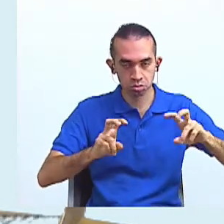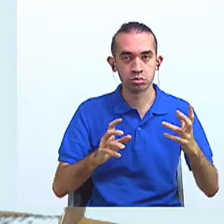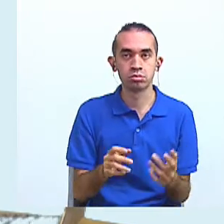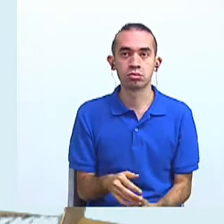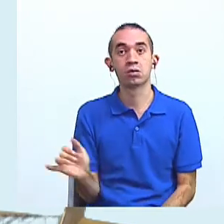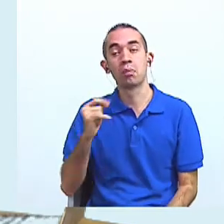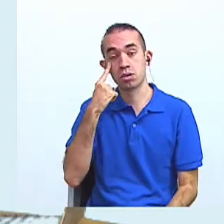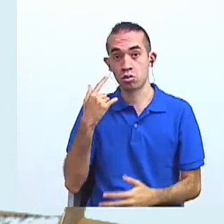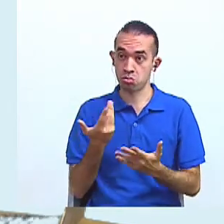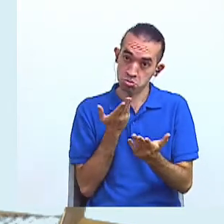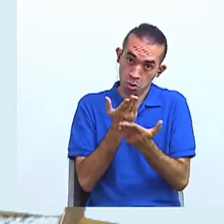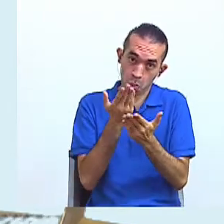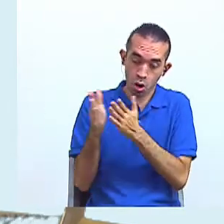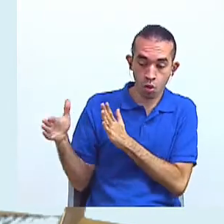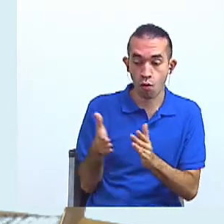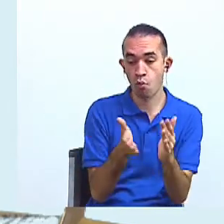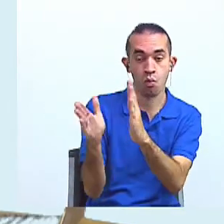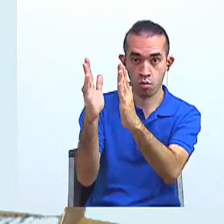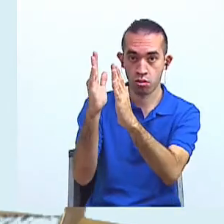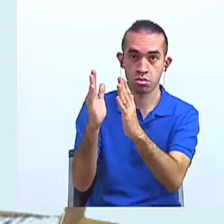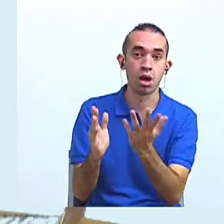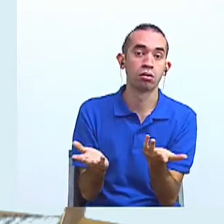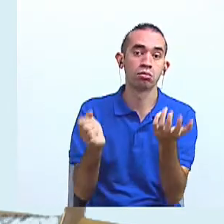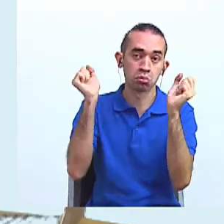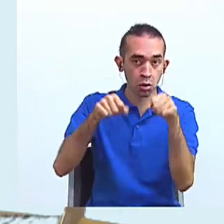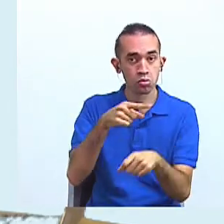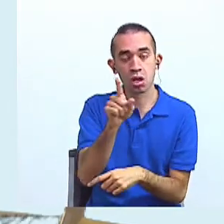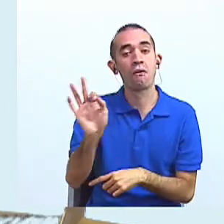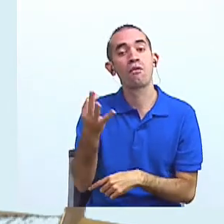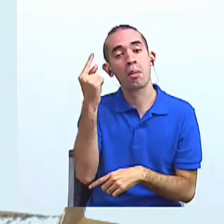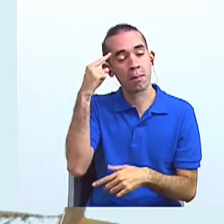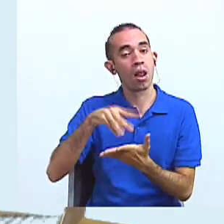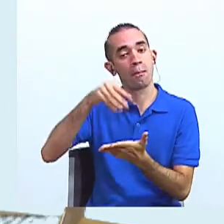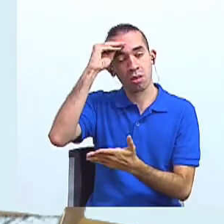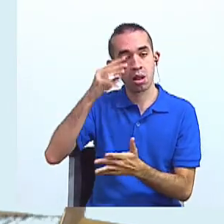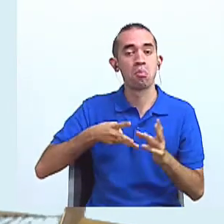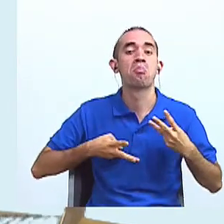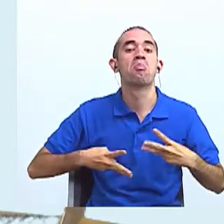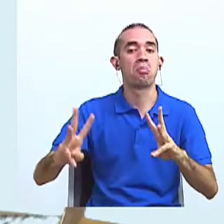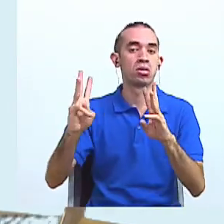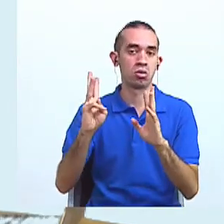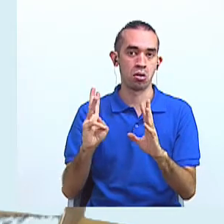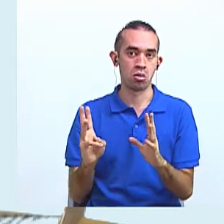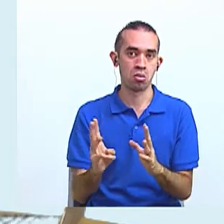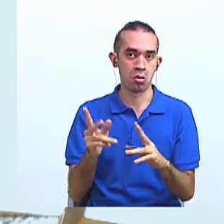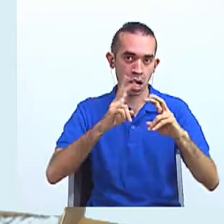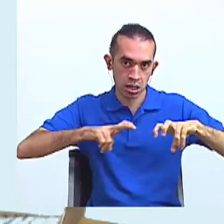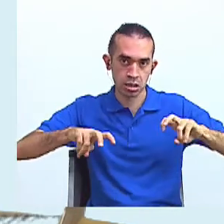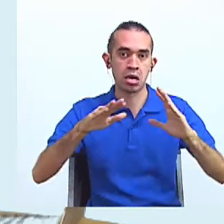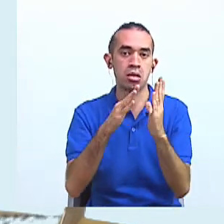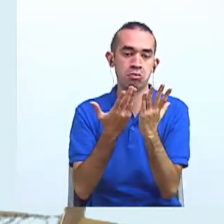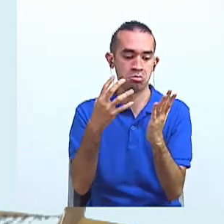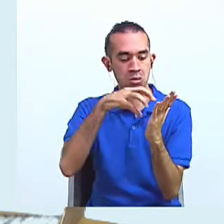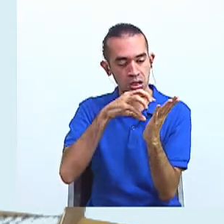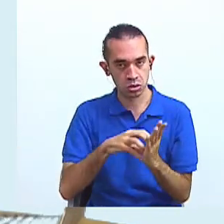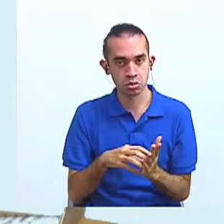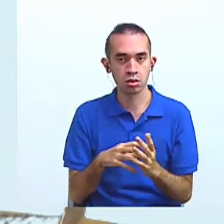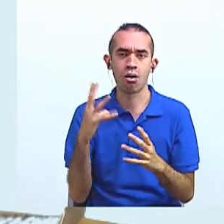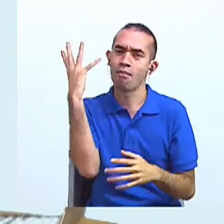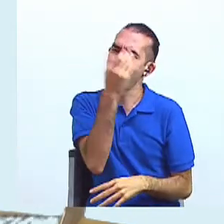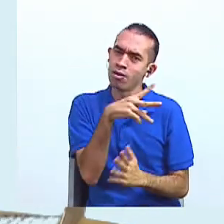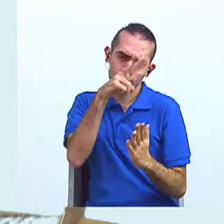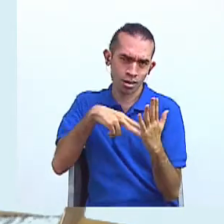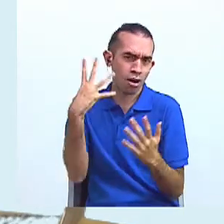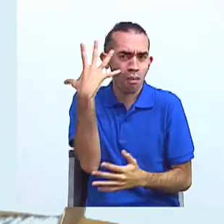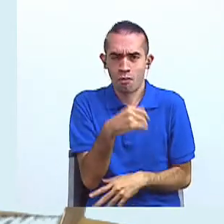esta ruta que hoy vamos a trazar la pueden utilizar con otros textos. Eso es lo maravilloso de la literatura. Eso es lo hermoso de